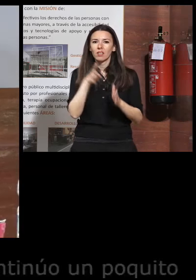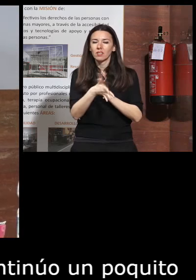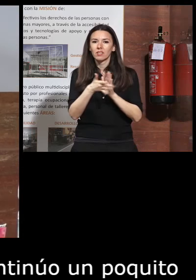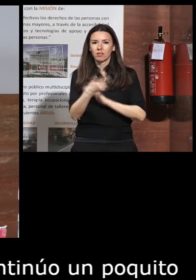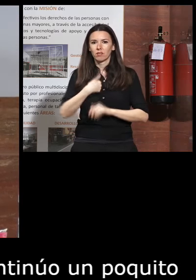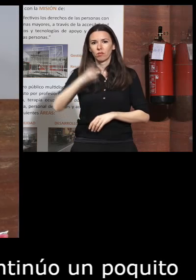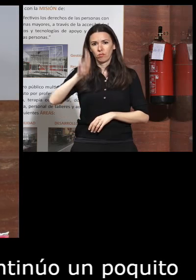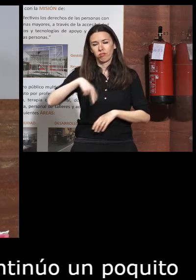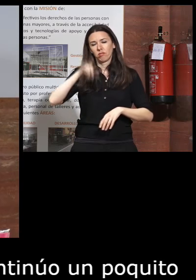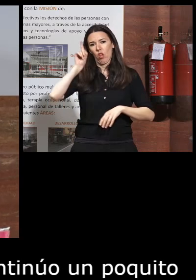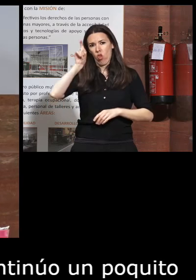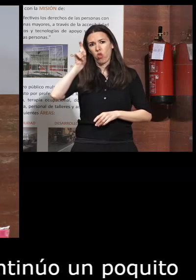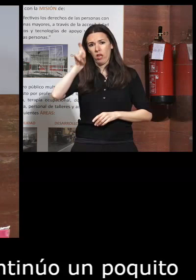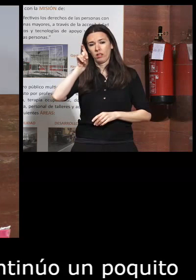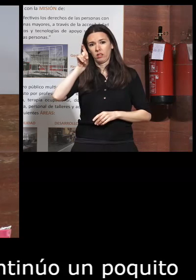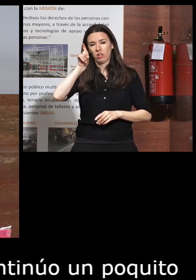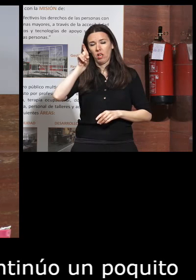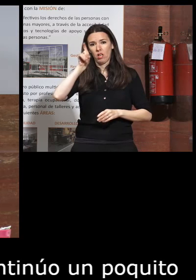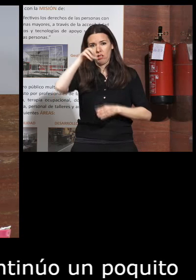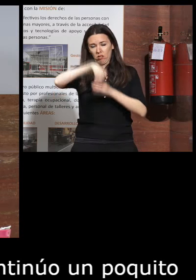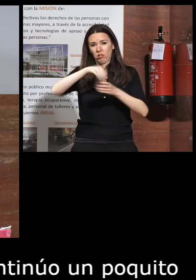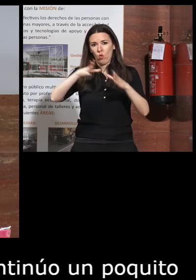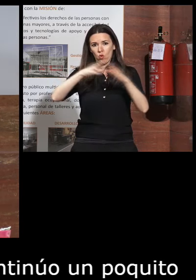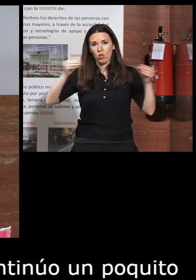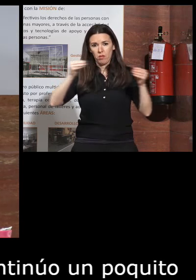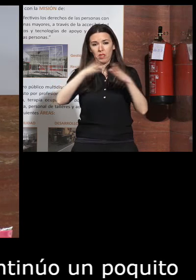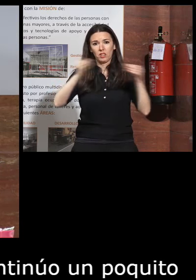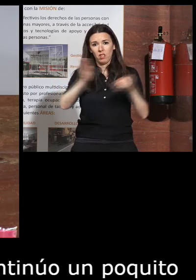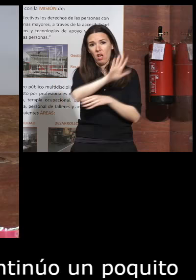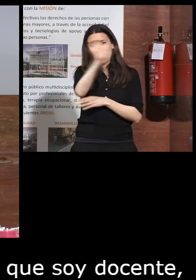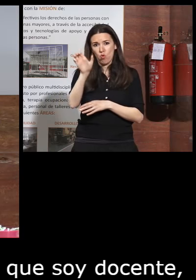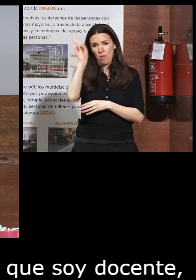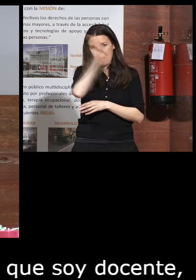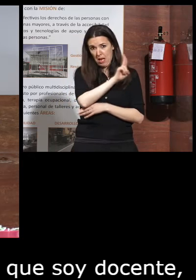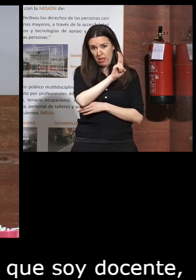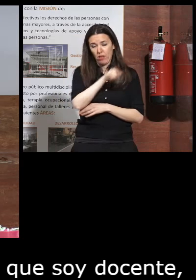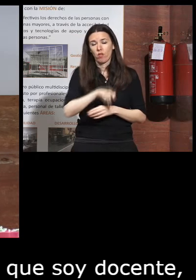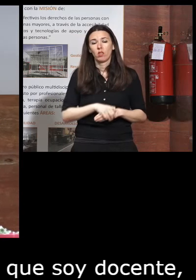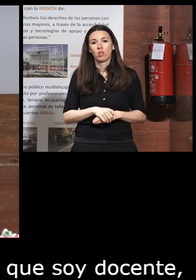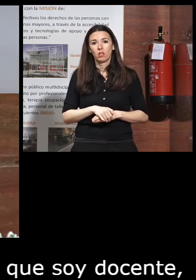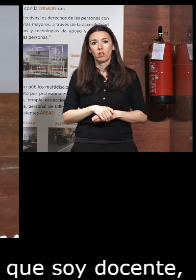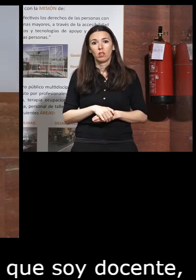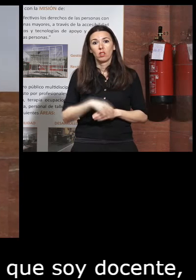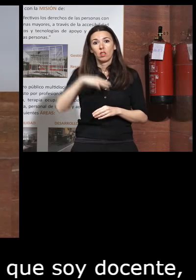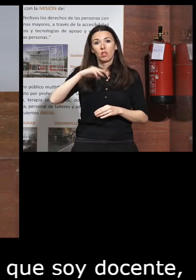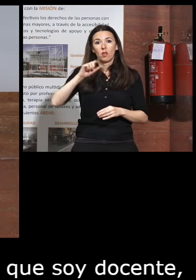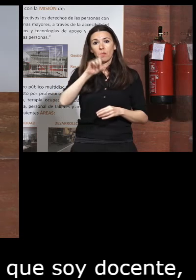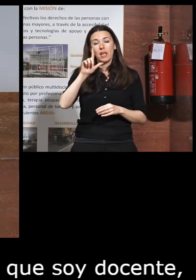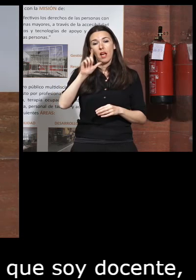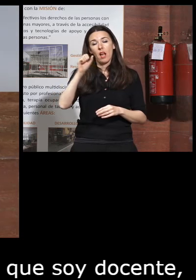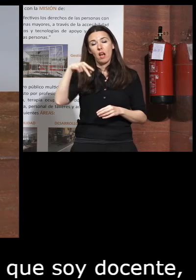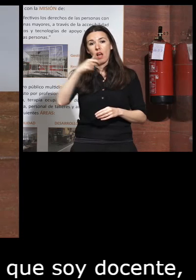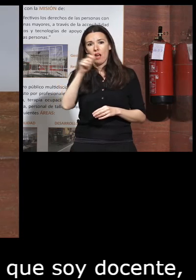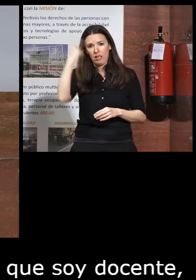soy docente estoy en una universidad en la Universidad Europea de Madrid Miguel Ángel antes saludía que durante